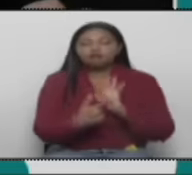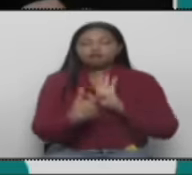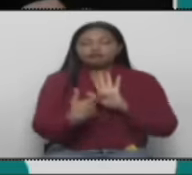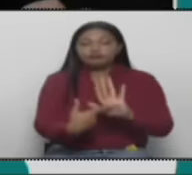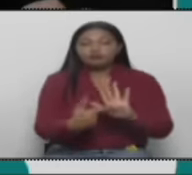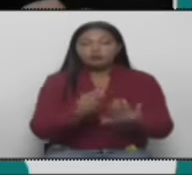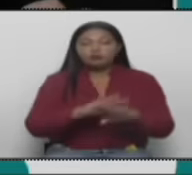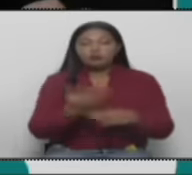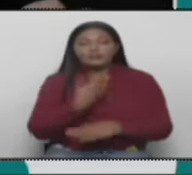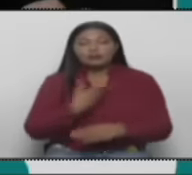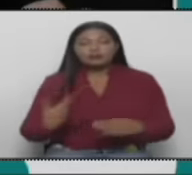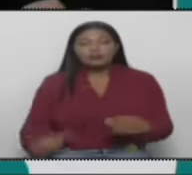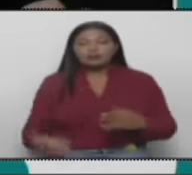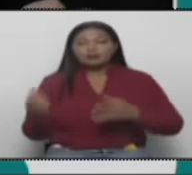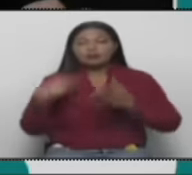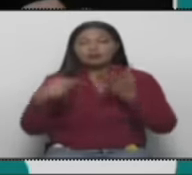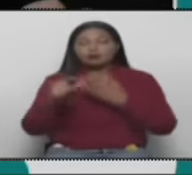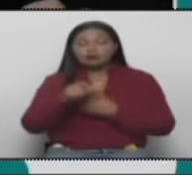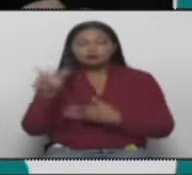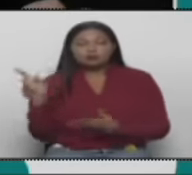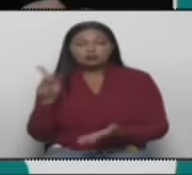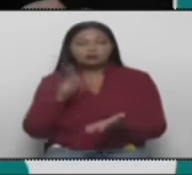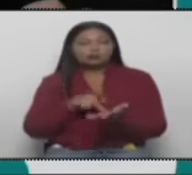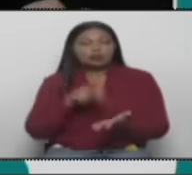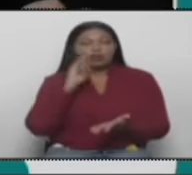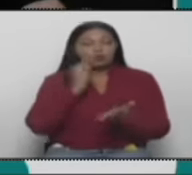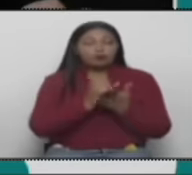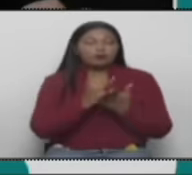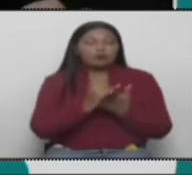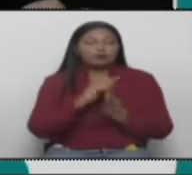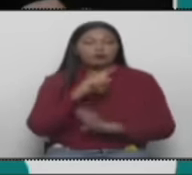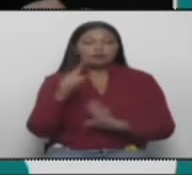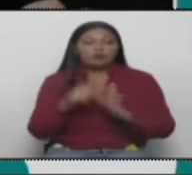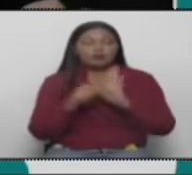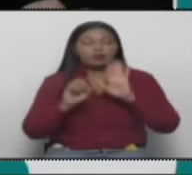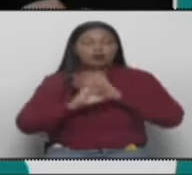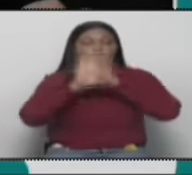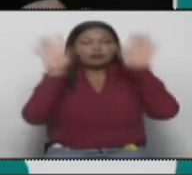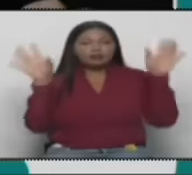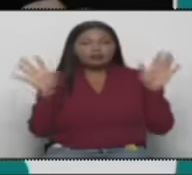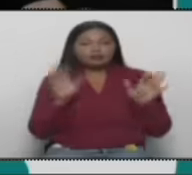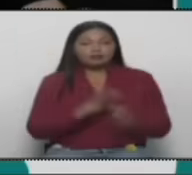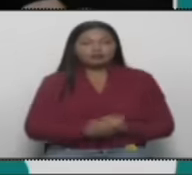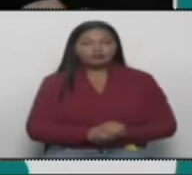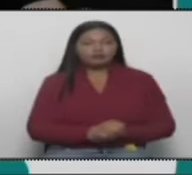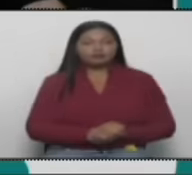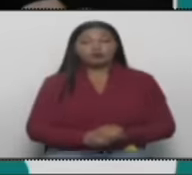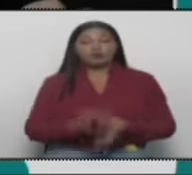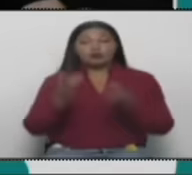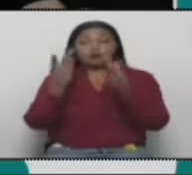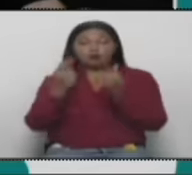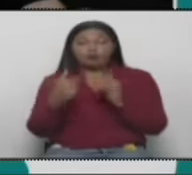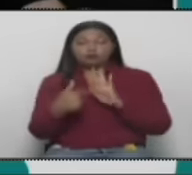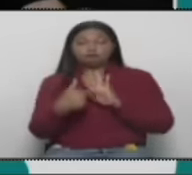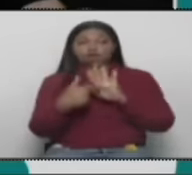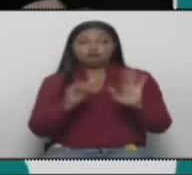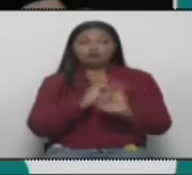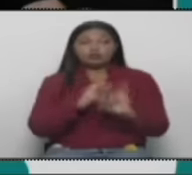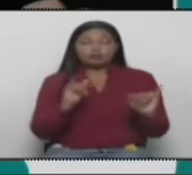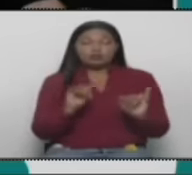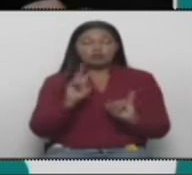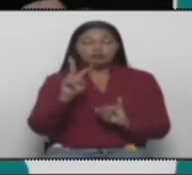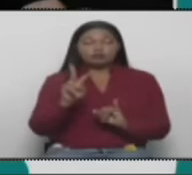presidente y los demás candidatos están probando con claridad que los números son los que ya en dos